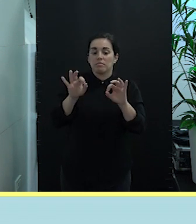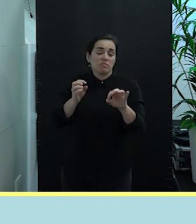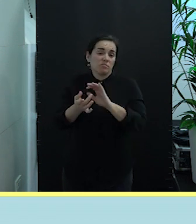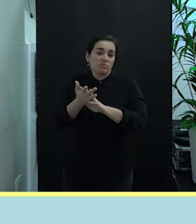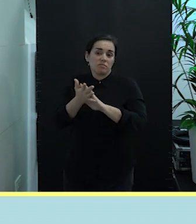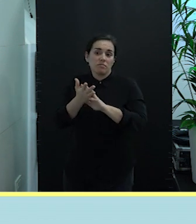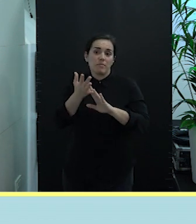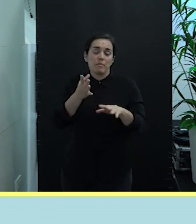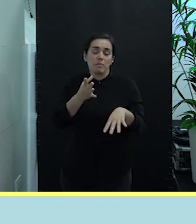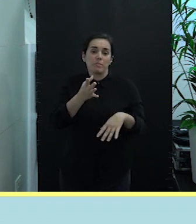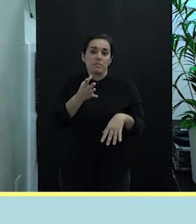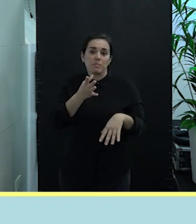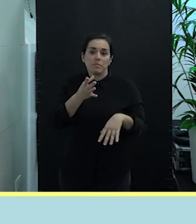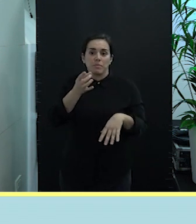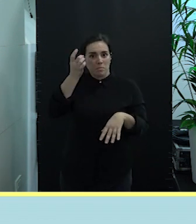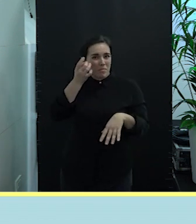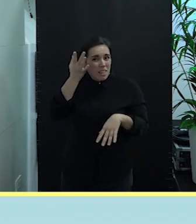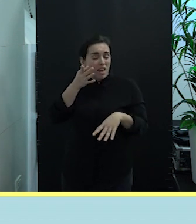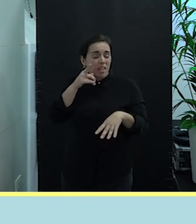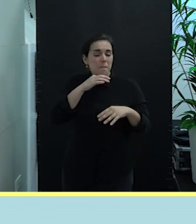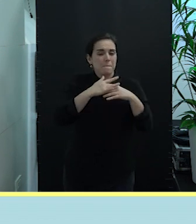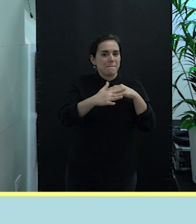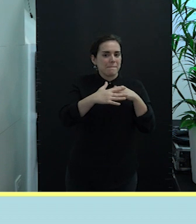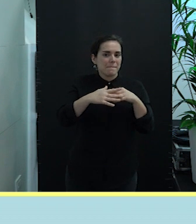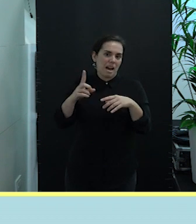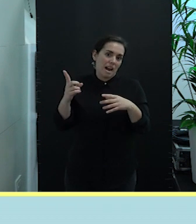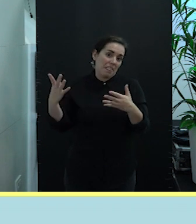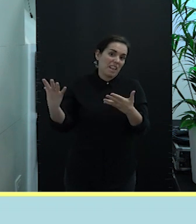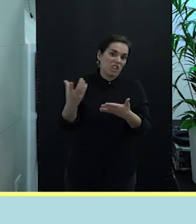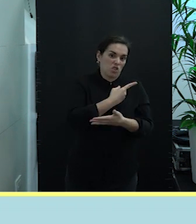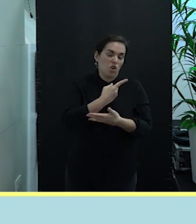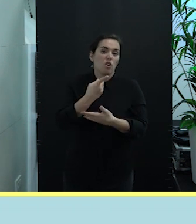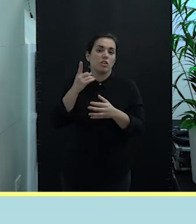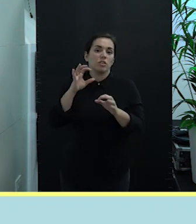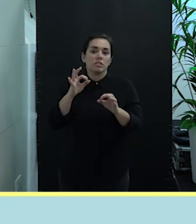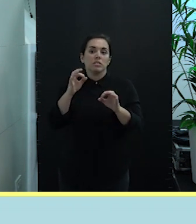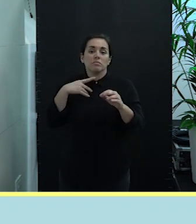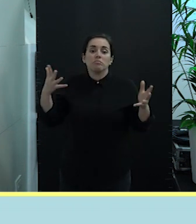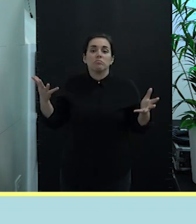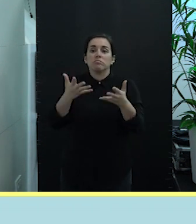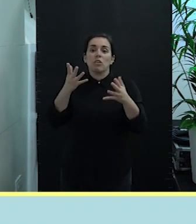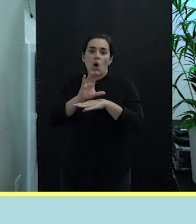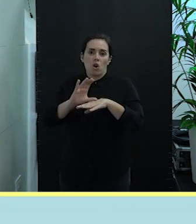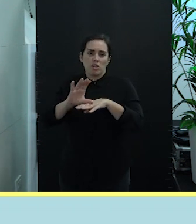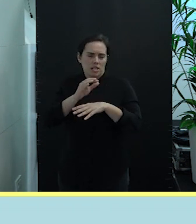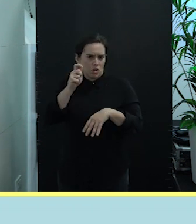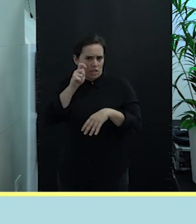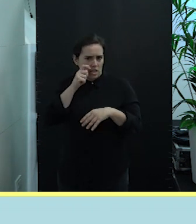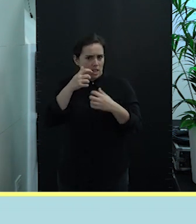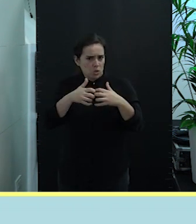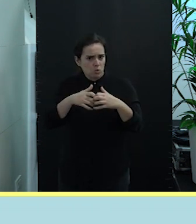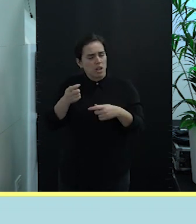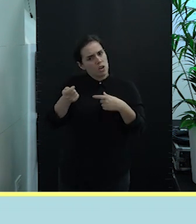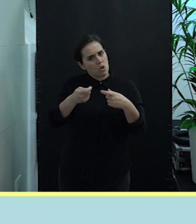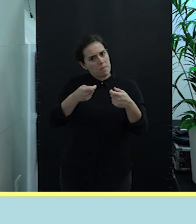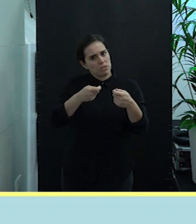iniciativa Mar de Todos, pionera en la economía azul, impulsados y liderados ambos por la Consejería de Turismo, Industria y Comercio del Gobierno